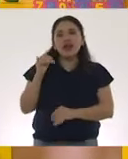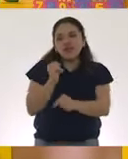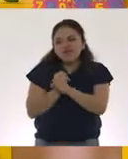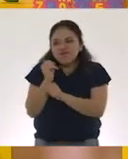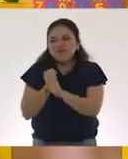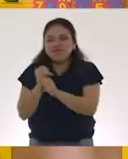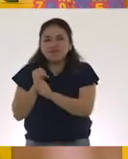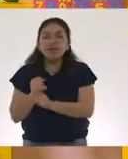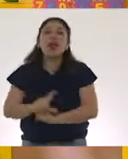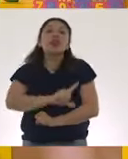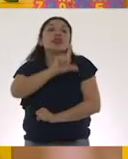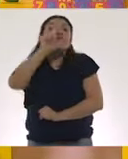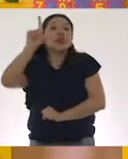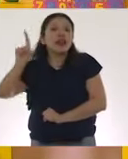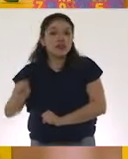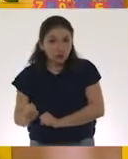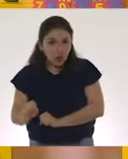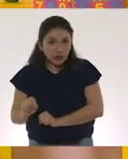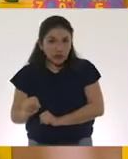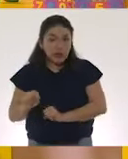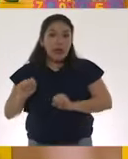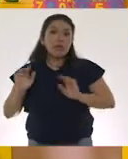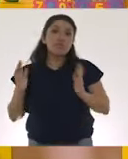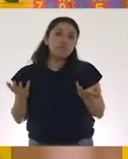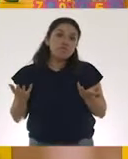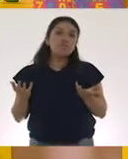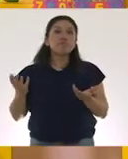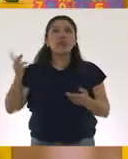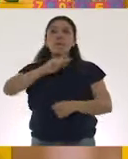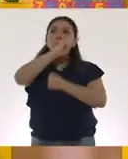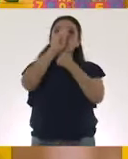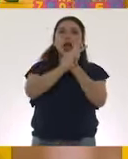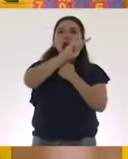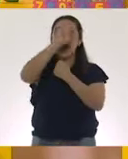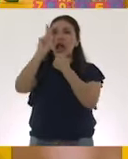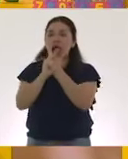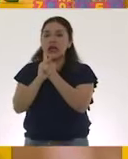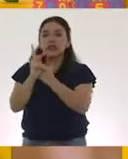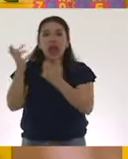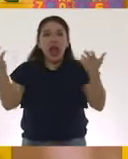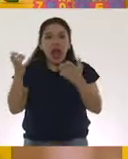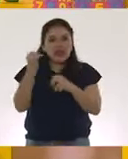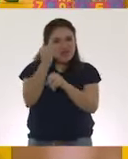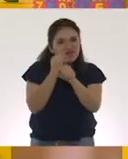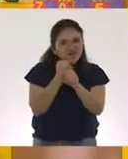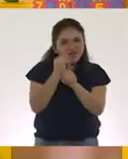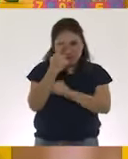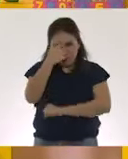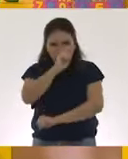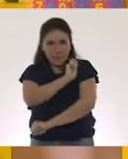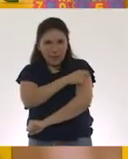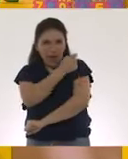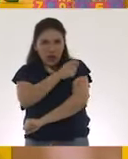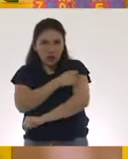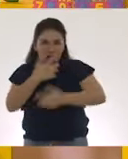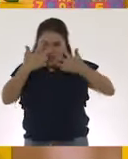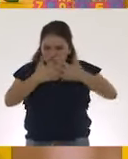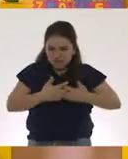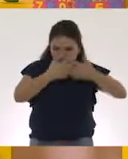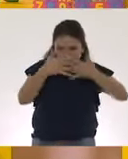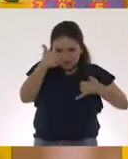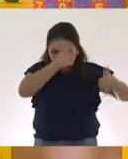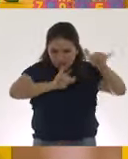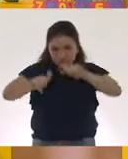y que posteriormente los países involucrados en la fabricación de